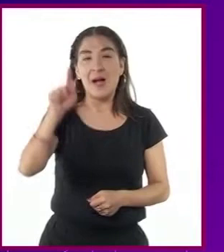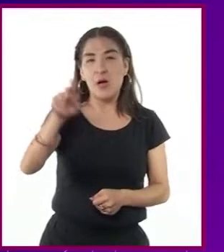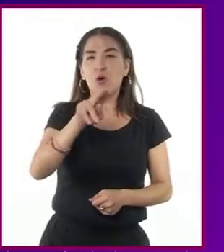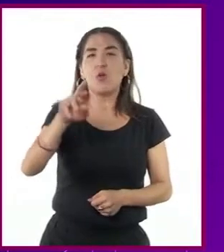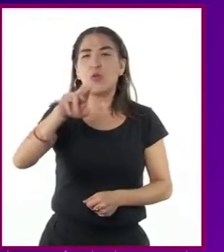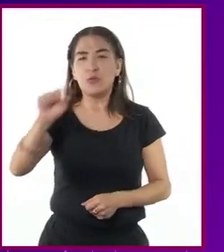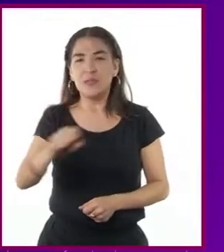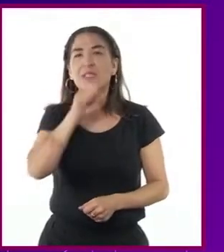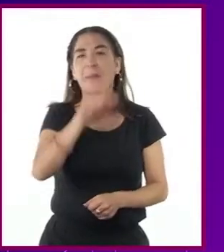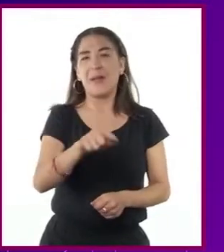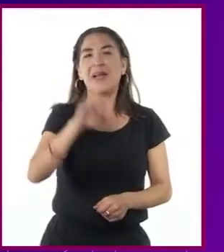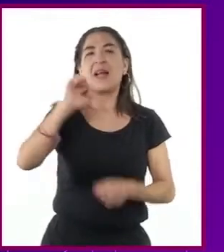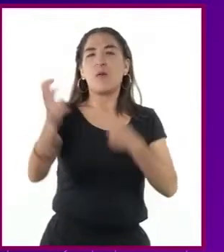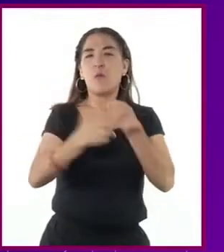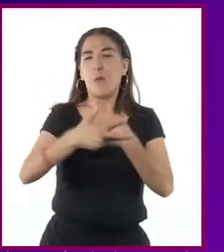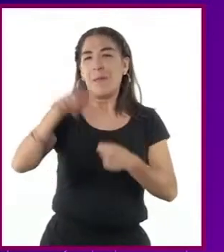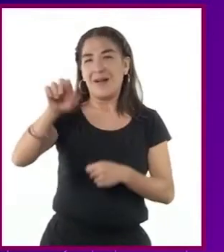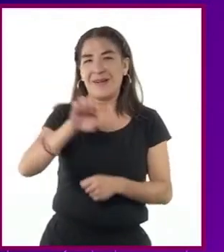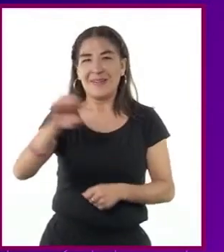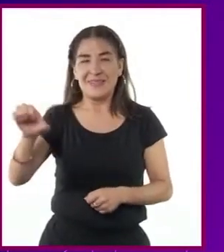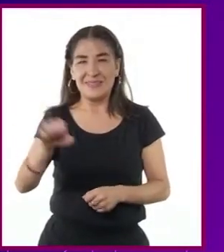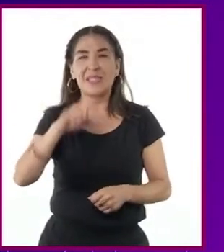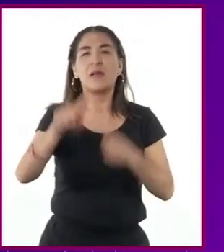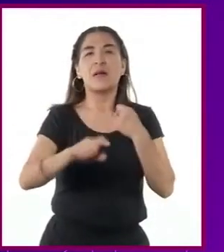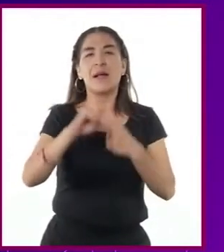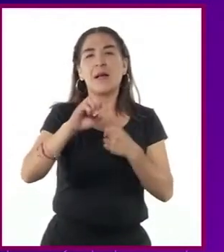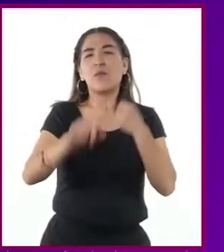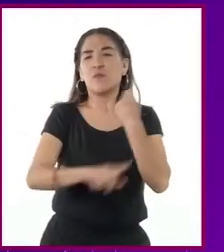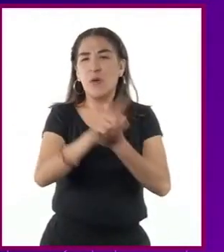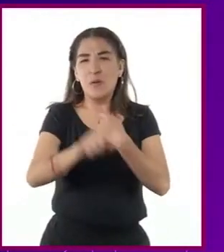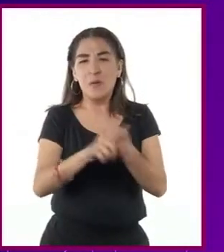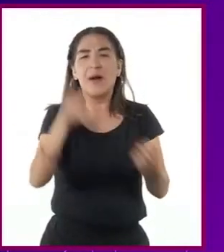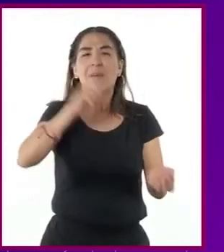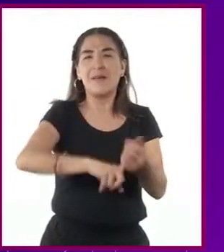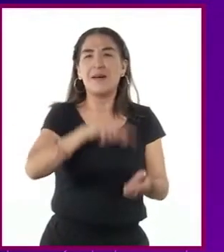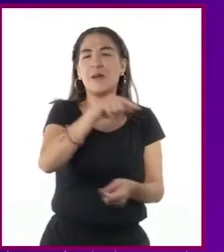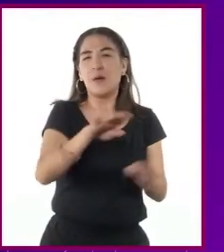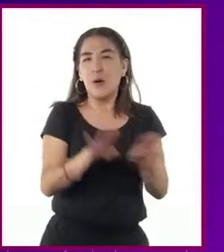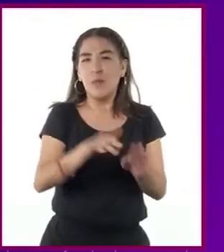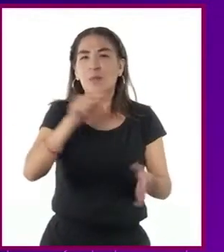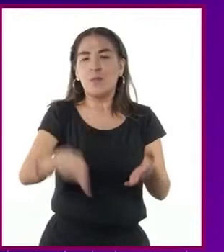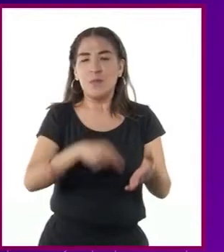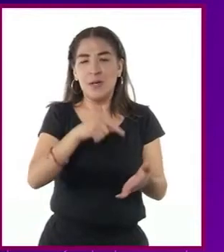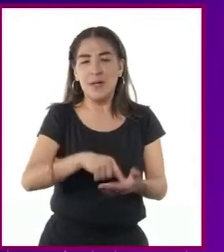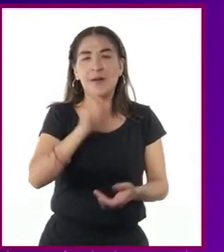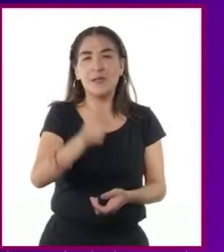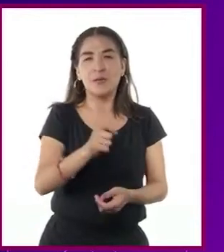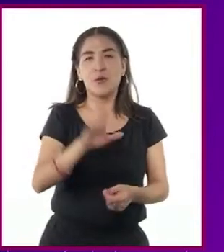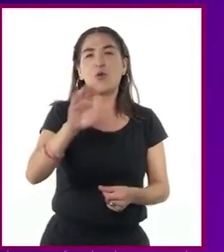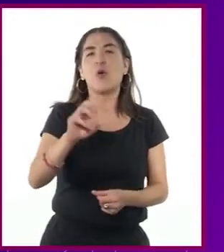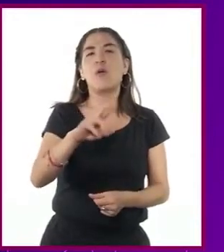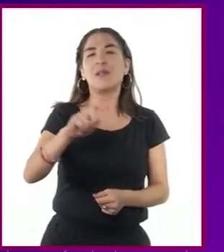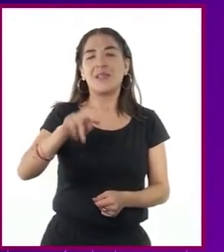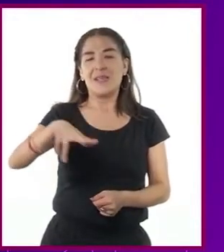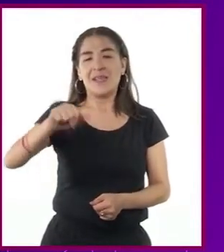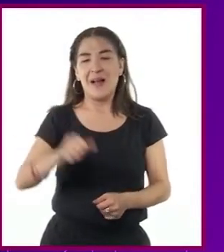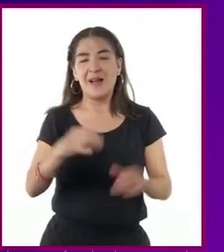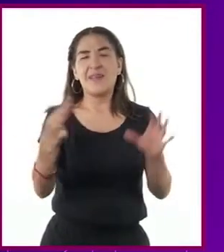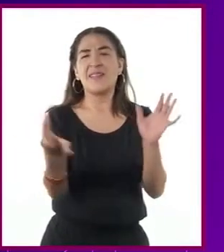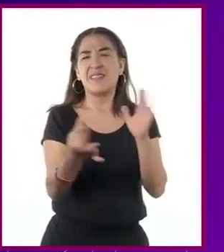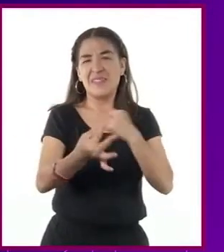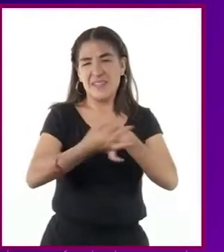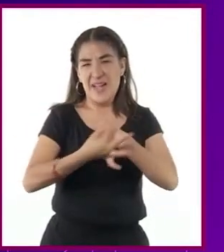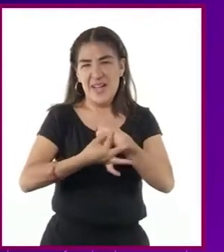para defenderse de las amenazas occidentales. Así se formó la llamada Cortina de Hierro, una